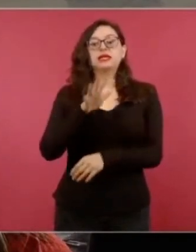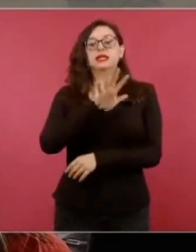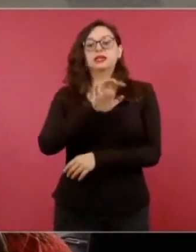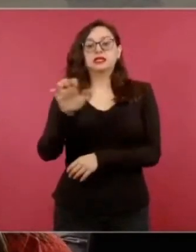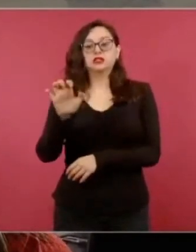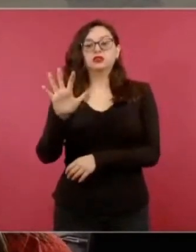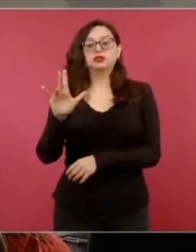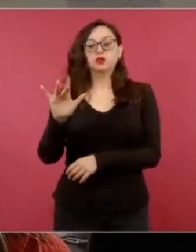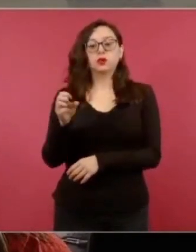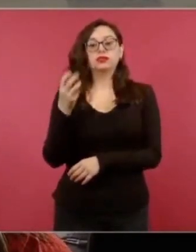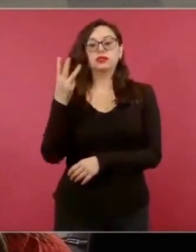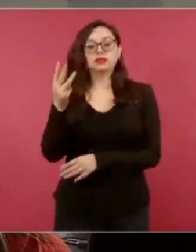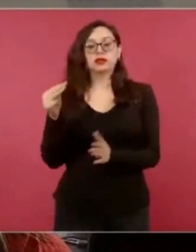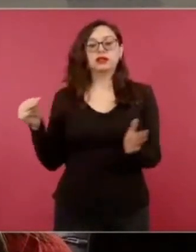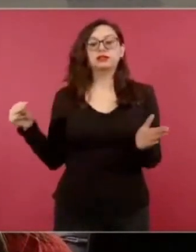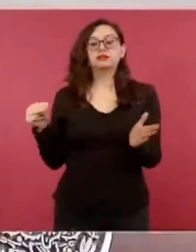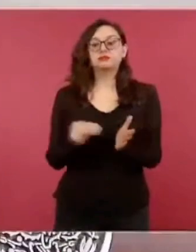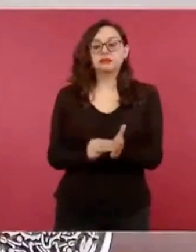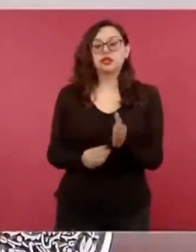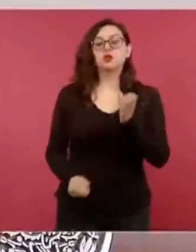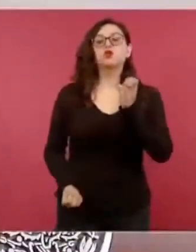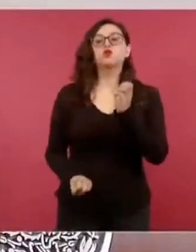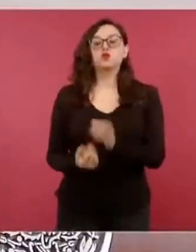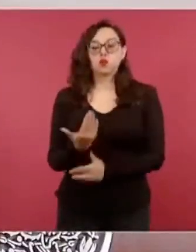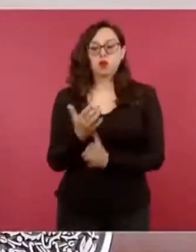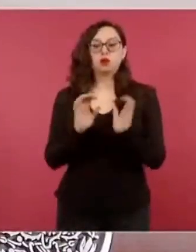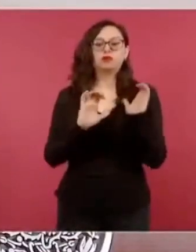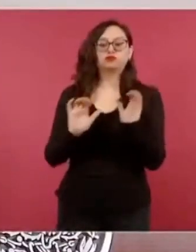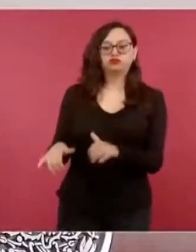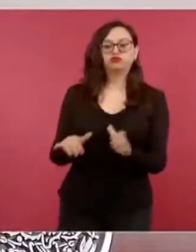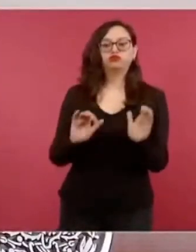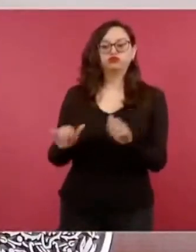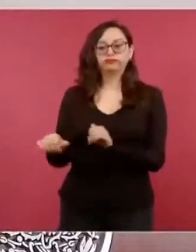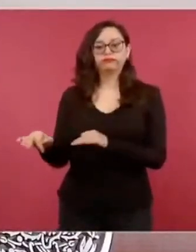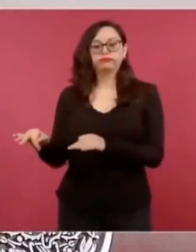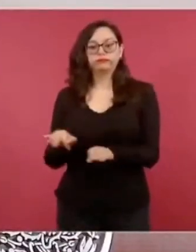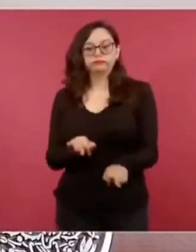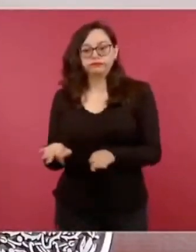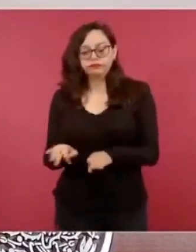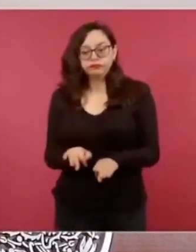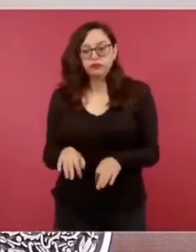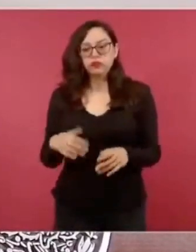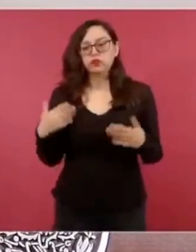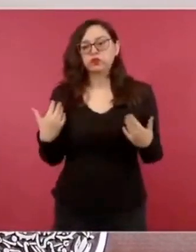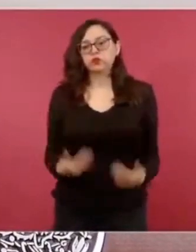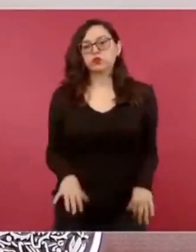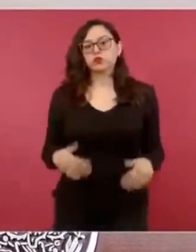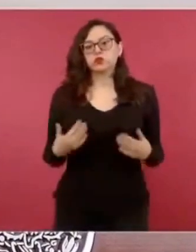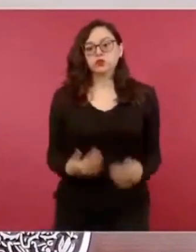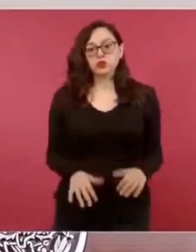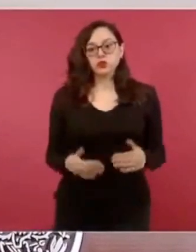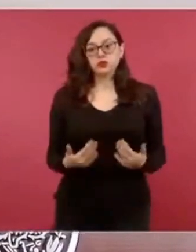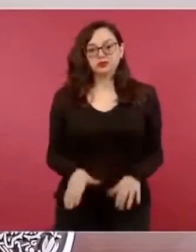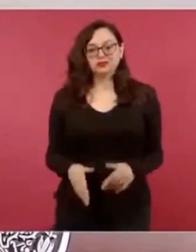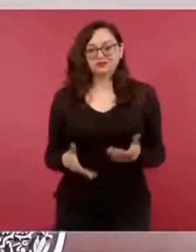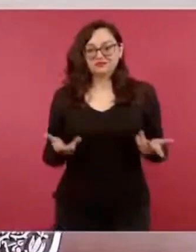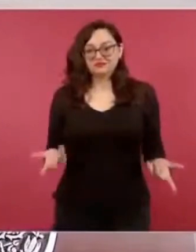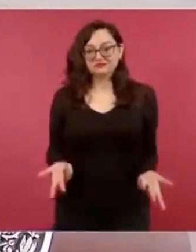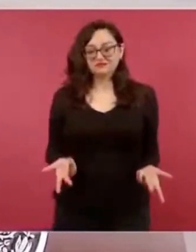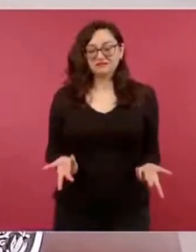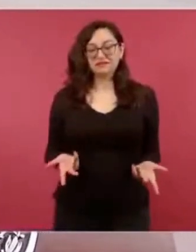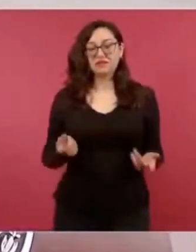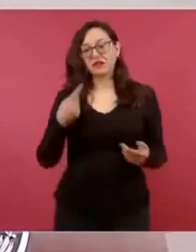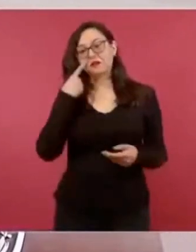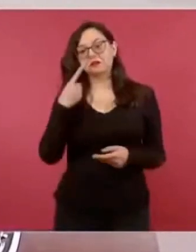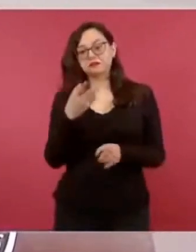creados. 553 mil es una cifra mucho mayor a los 10 años previos para el mismo